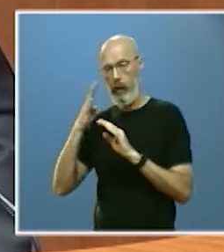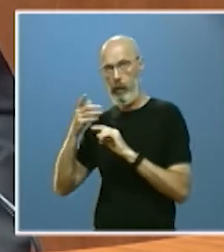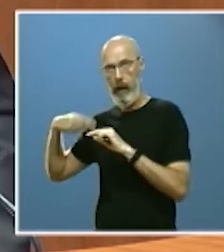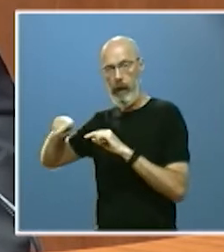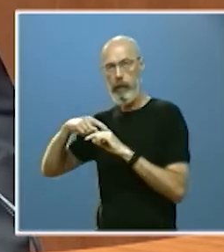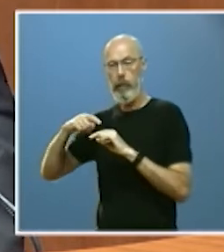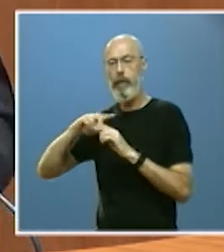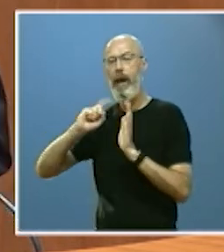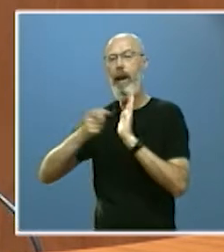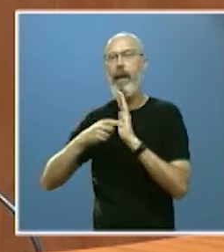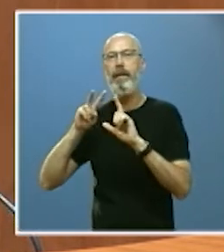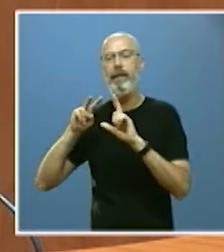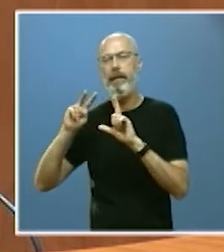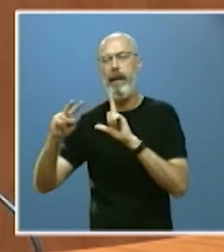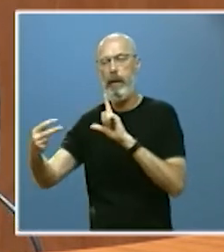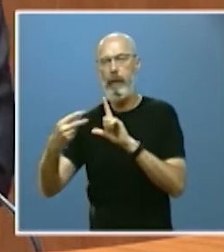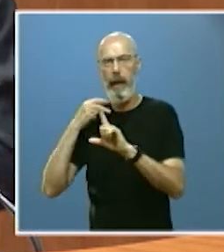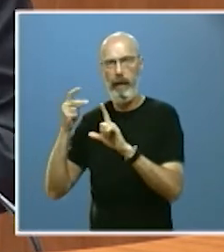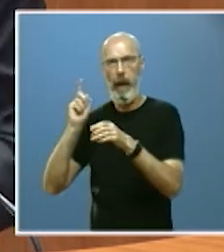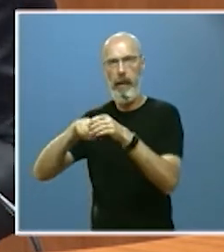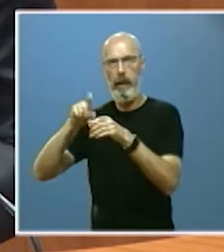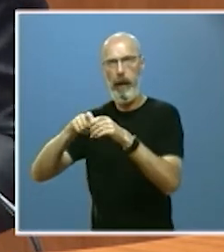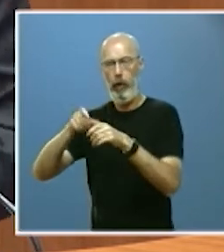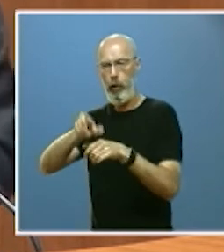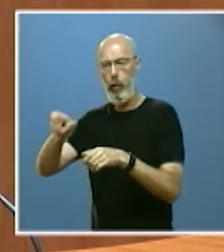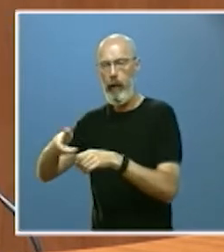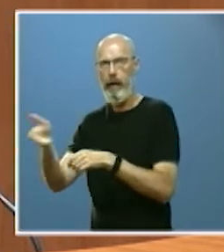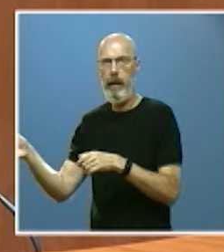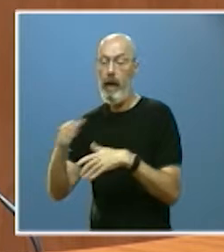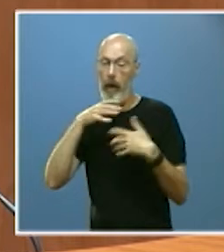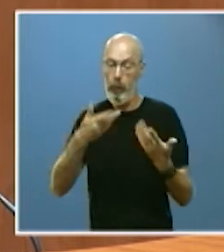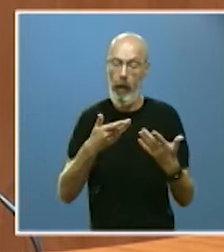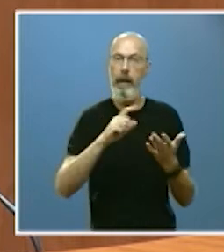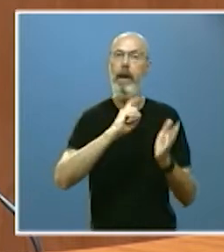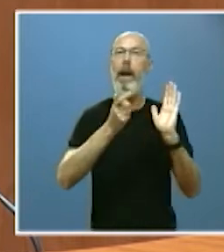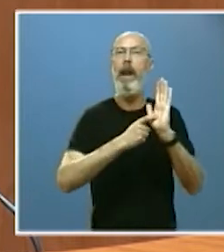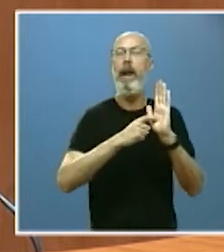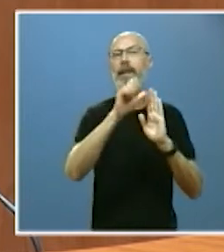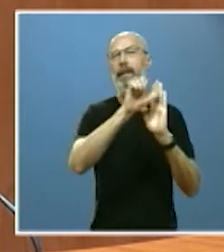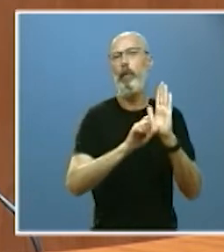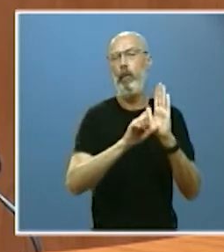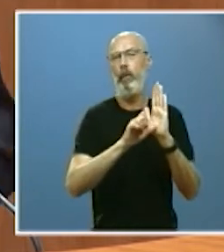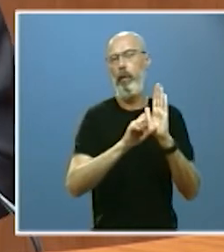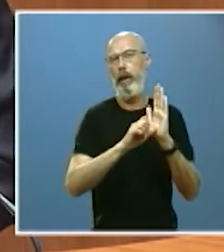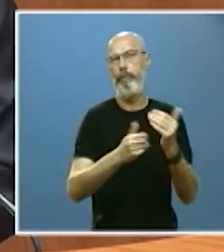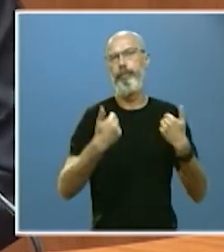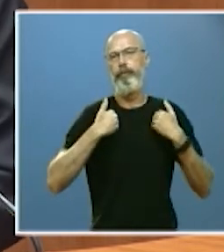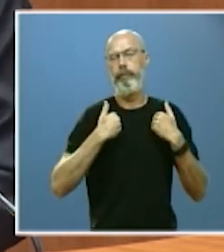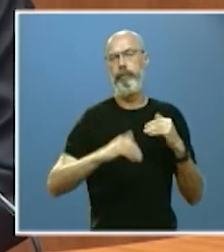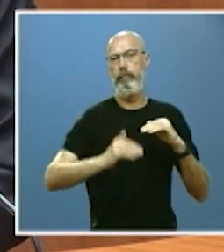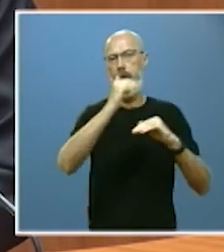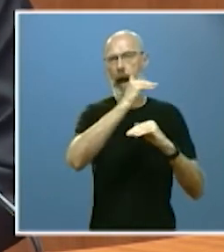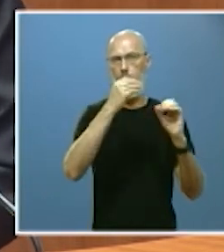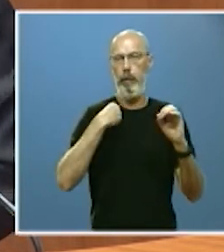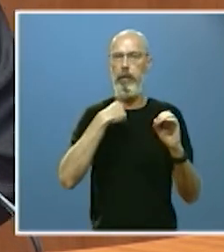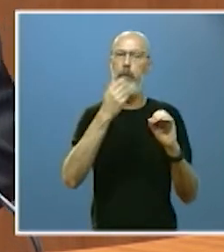ciudadana y en la actual ha aprobado la ley del estatuto del alto cargo que recoge asuntos como la limitación de mandatos